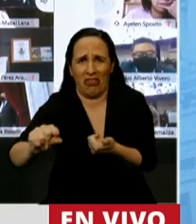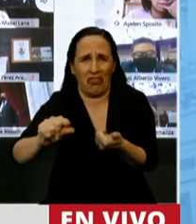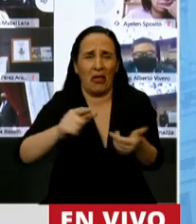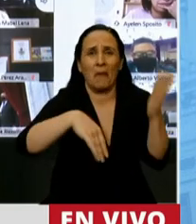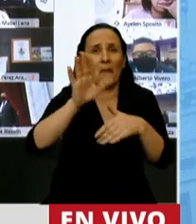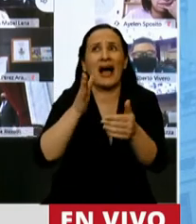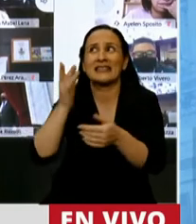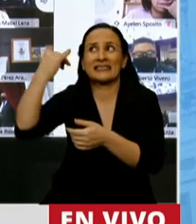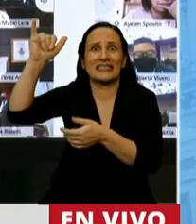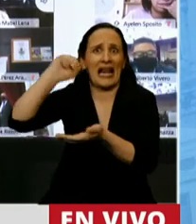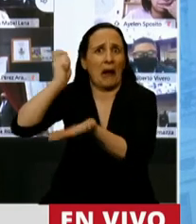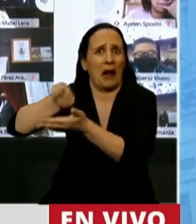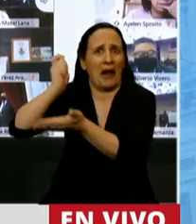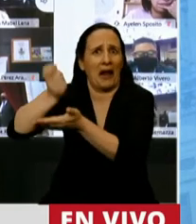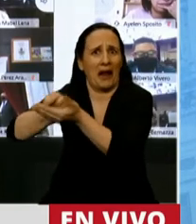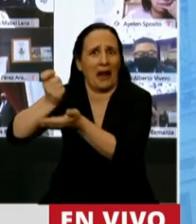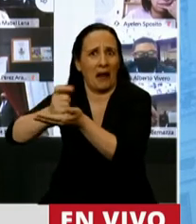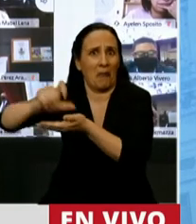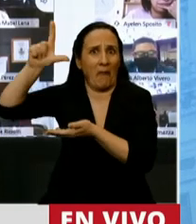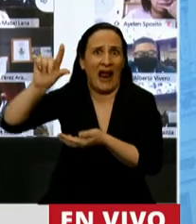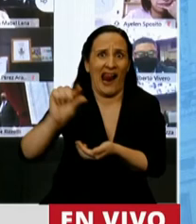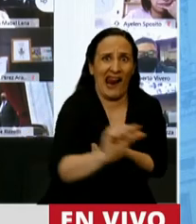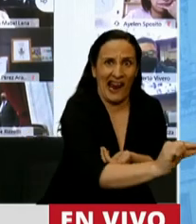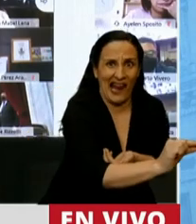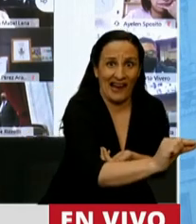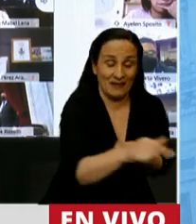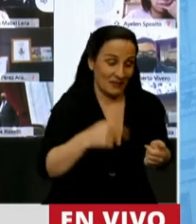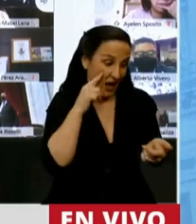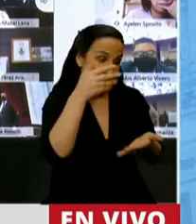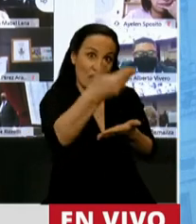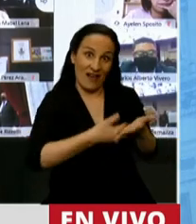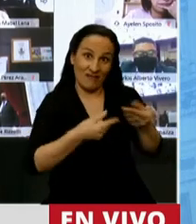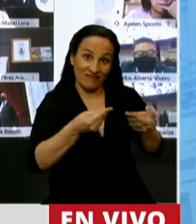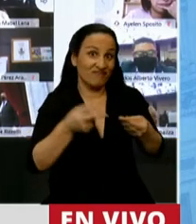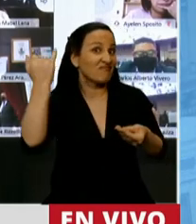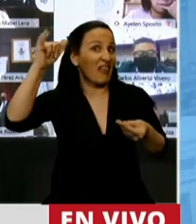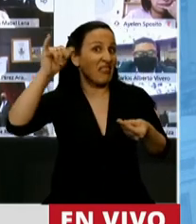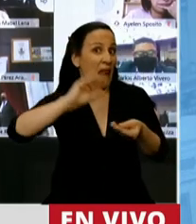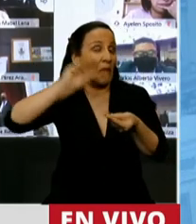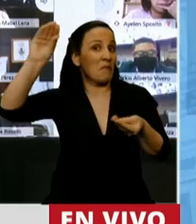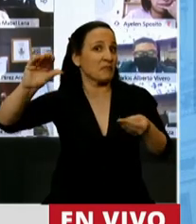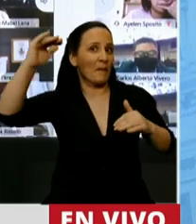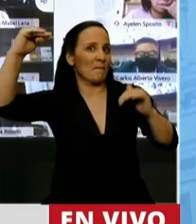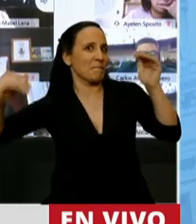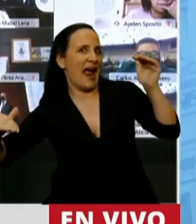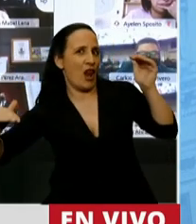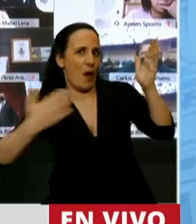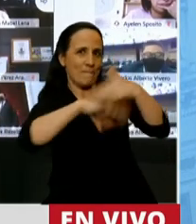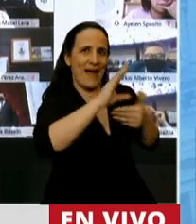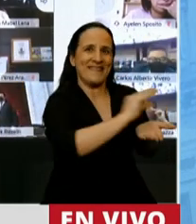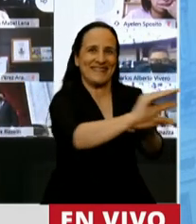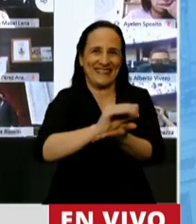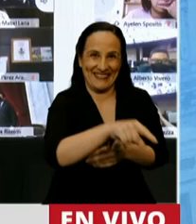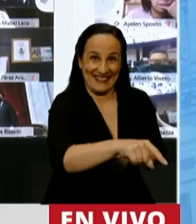canaleta de los intereses, contar con un presupuesto que reduce a la mitad el peso de los intereses de la deuda es una enorme reparación